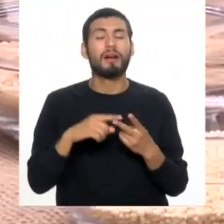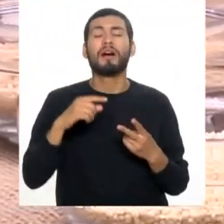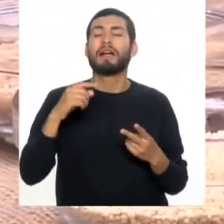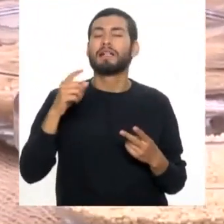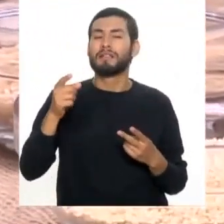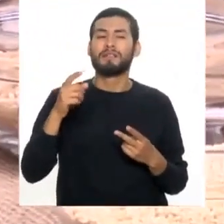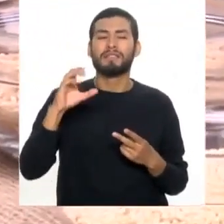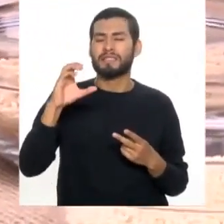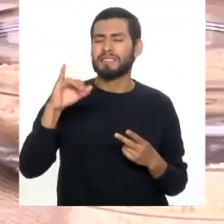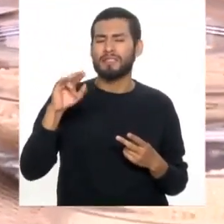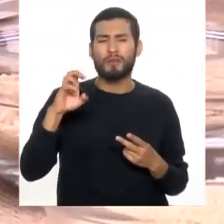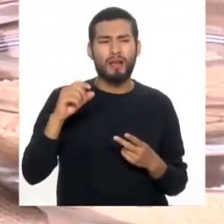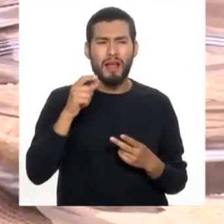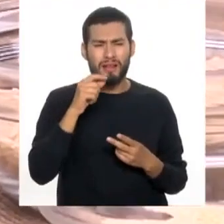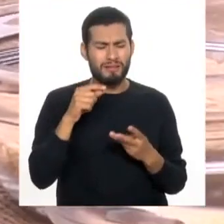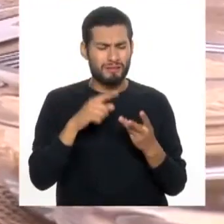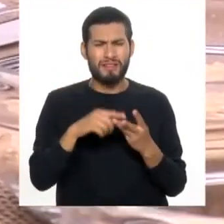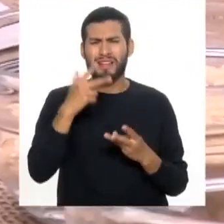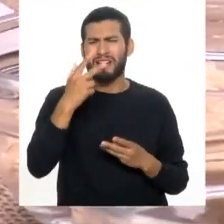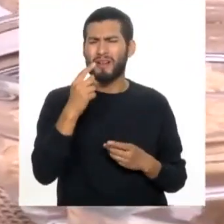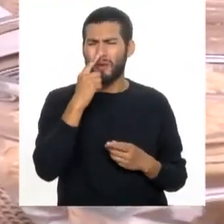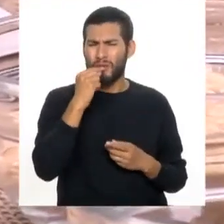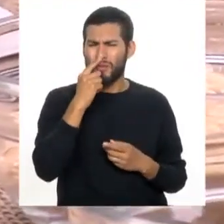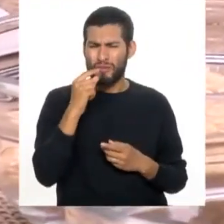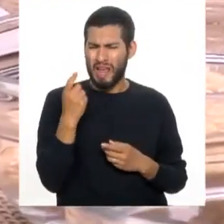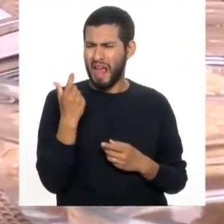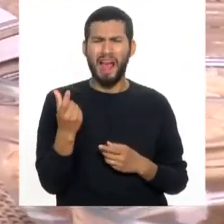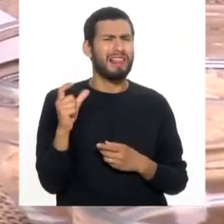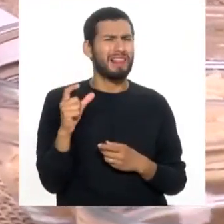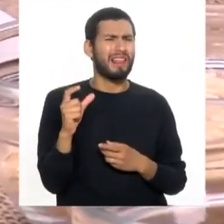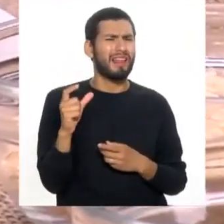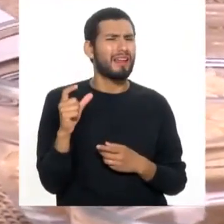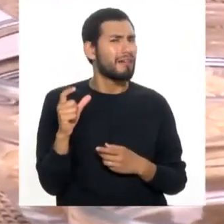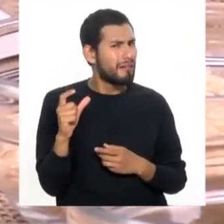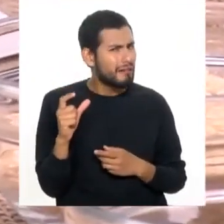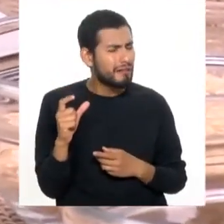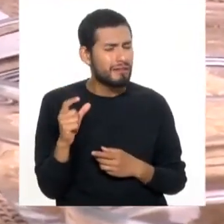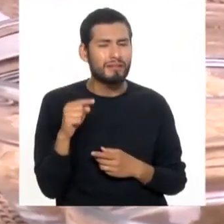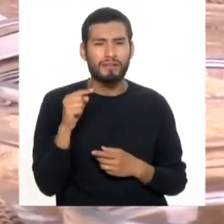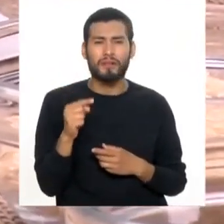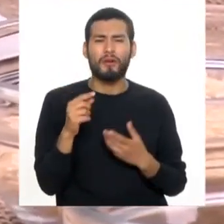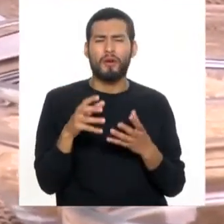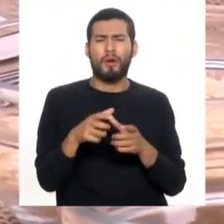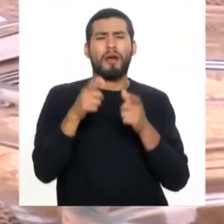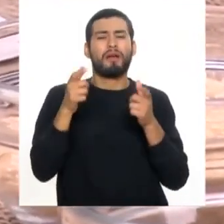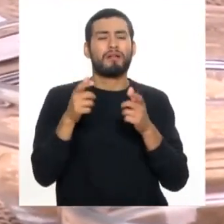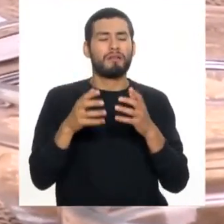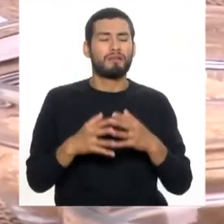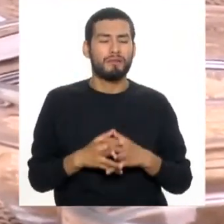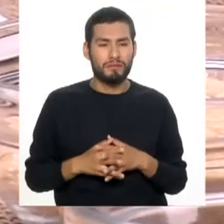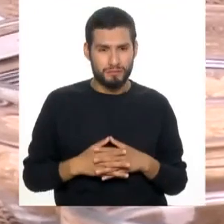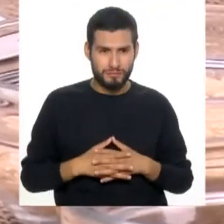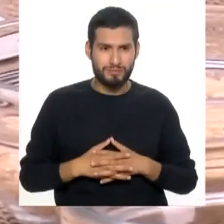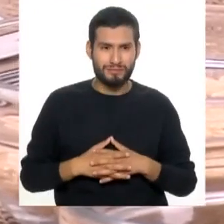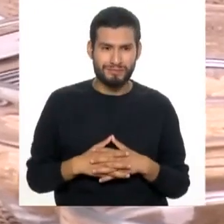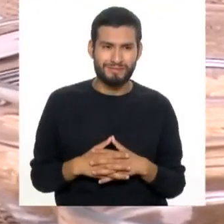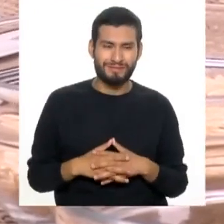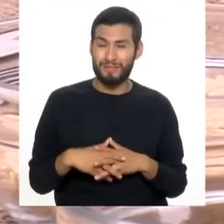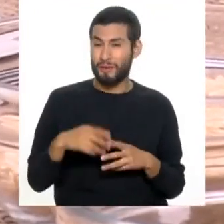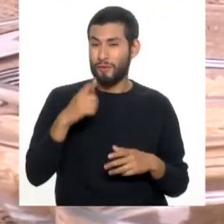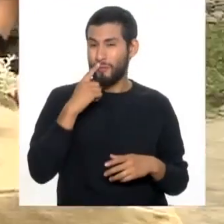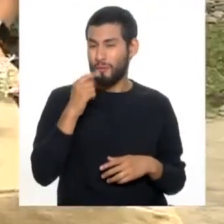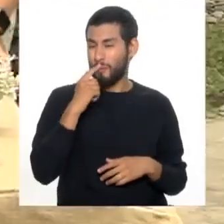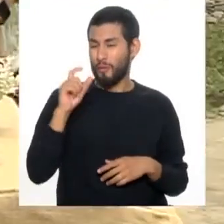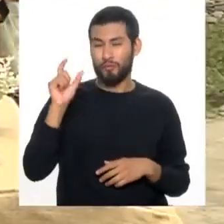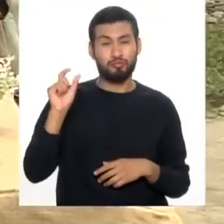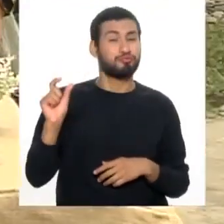tú dices, bueno, tres fresas. Pero son tres fresas grandes, con lo cual hacen una súper porción. Fresones. Entonces, son como